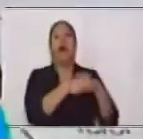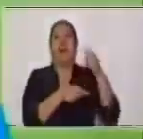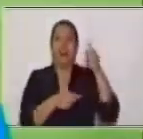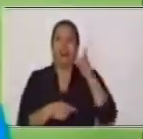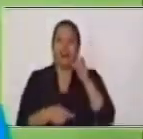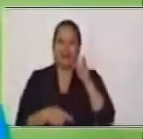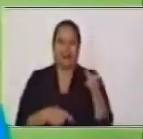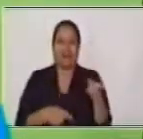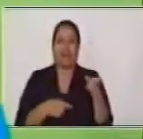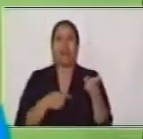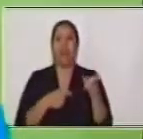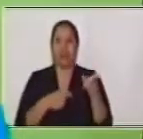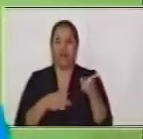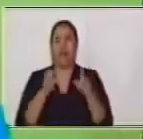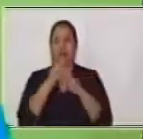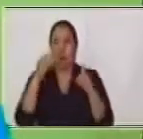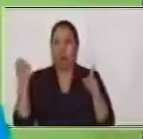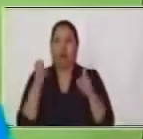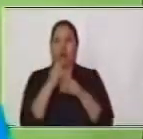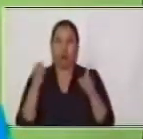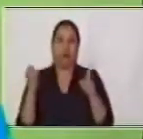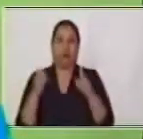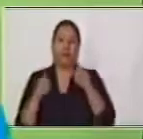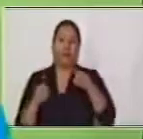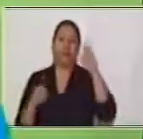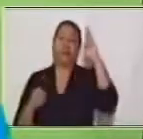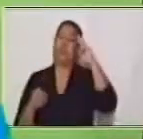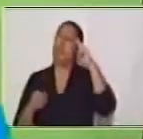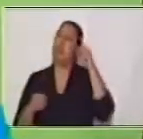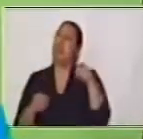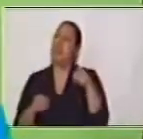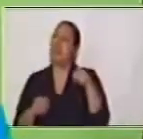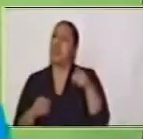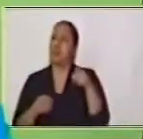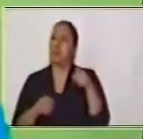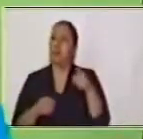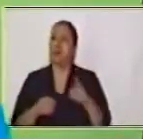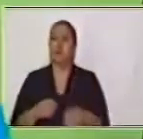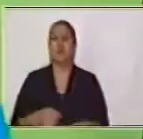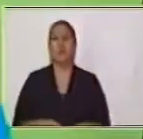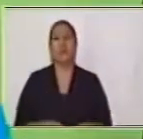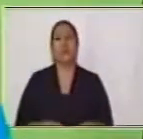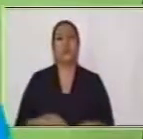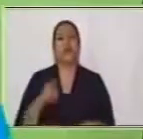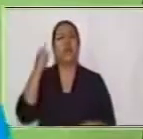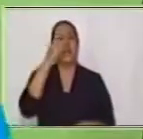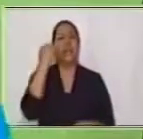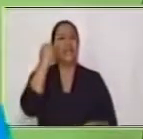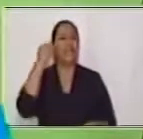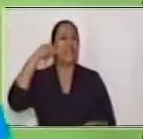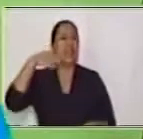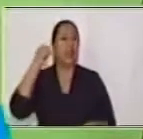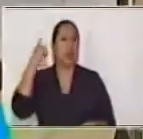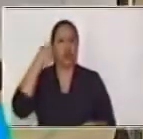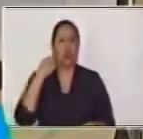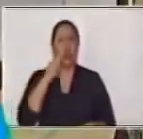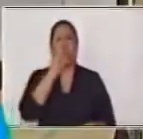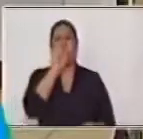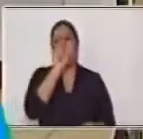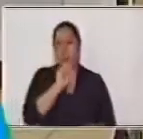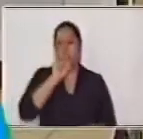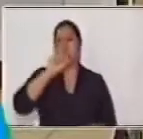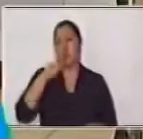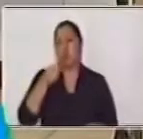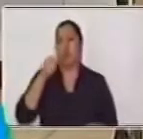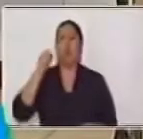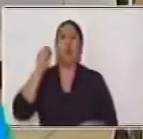¿Recuerdas los signos que te mencioné al inicio? Los cuatro signos. Pues acá hay un ejemplo de cada uno